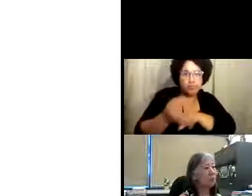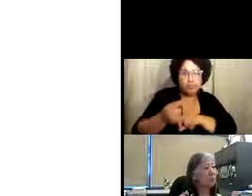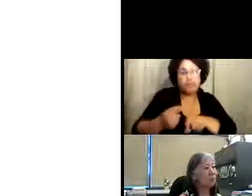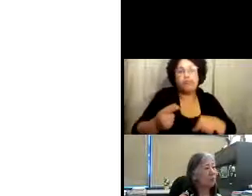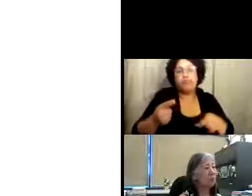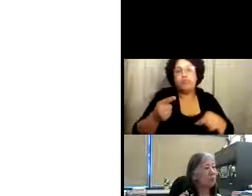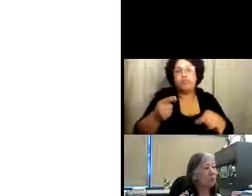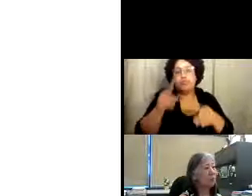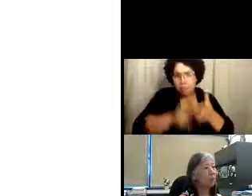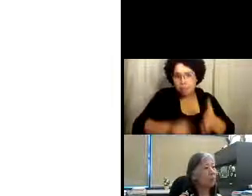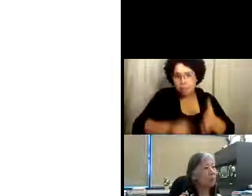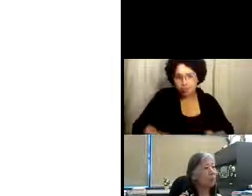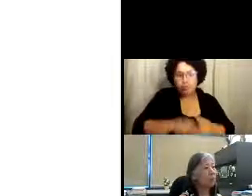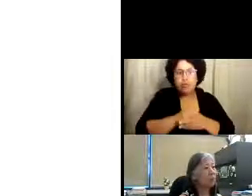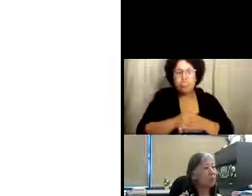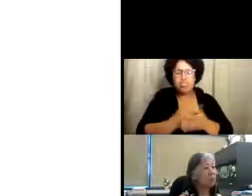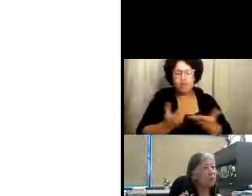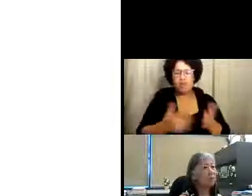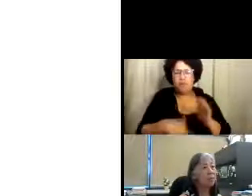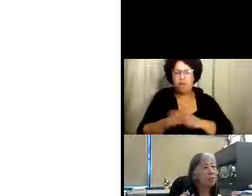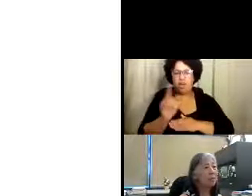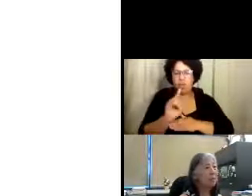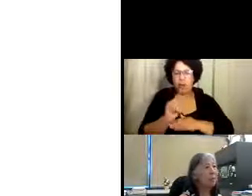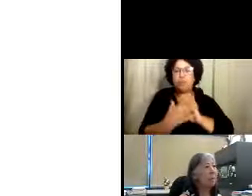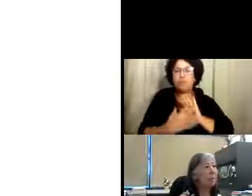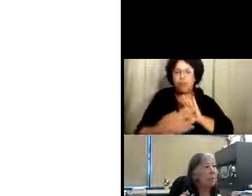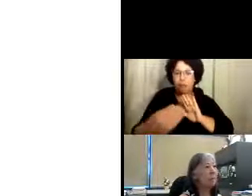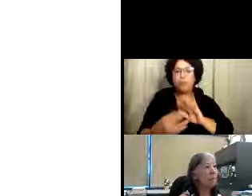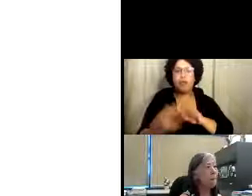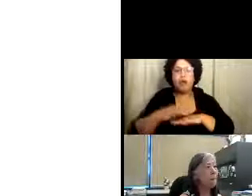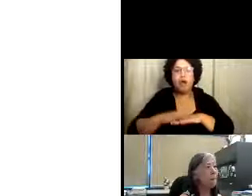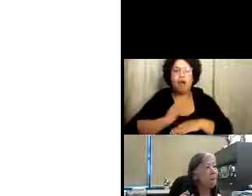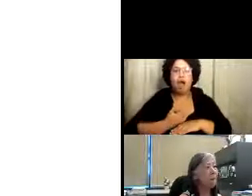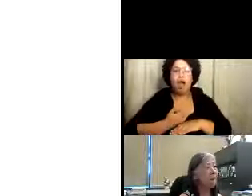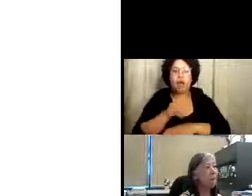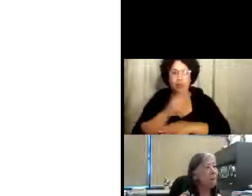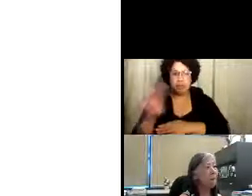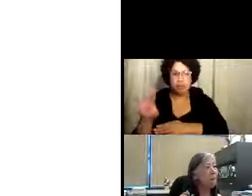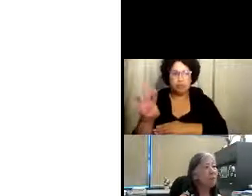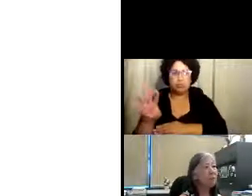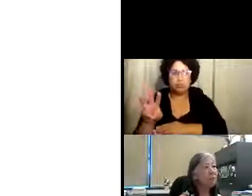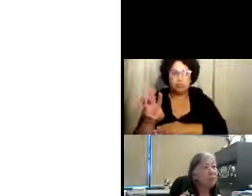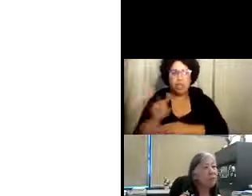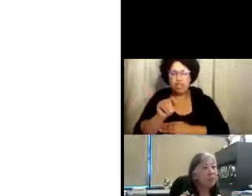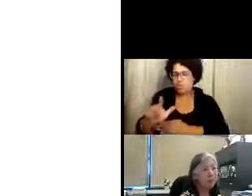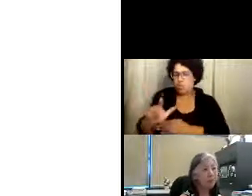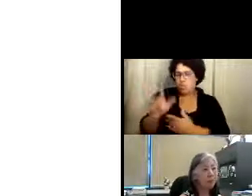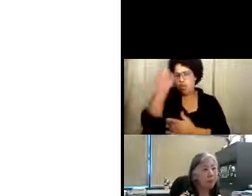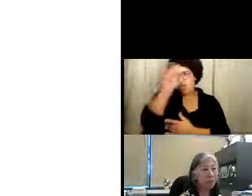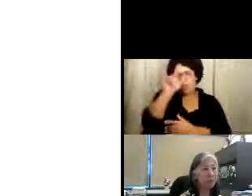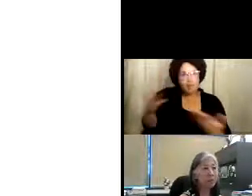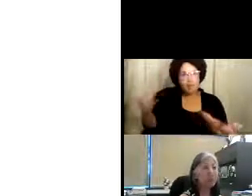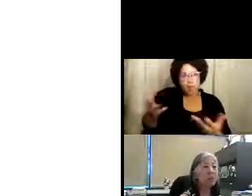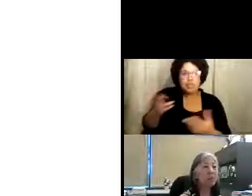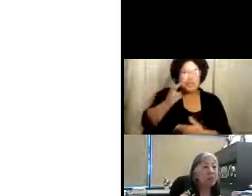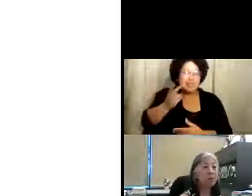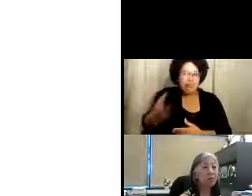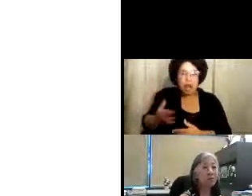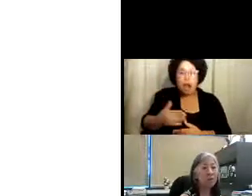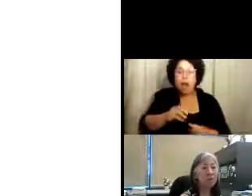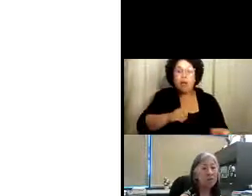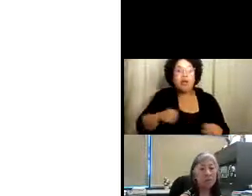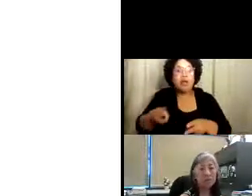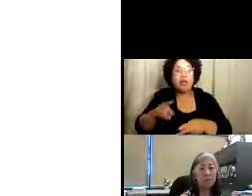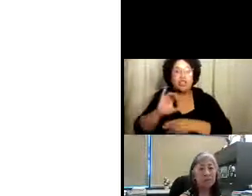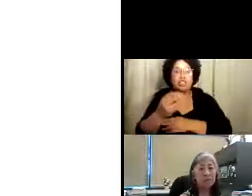Una copia de esta herramienta puede encontrarse en nuestro sitio web y claro, voy a enviarles un enlace también. Se lo voy a